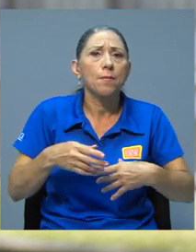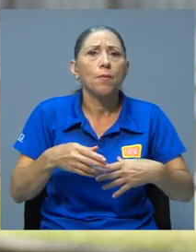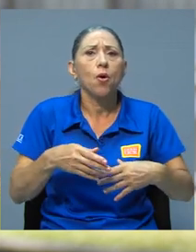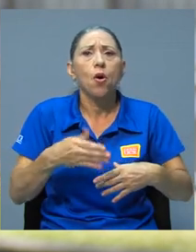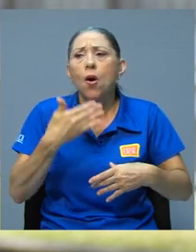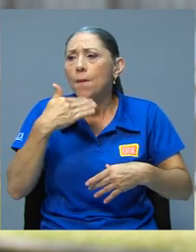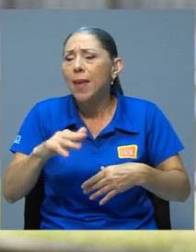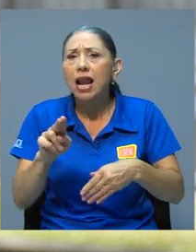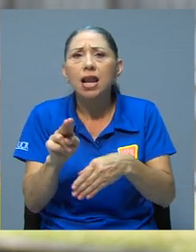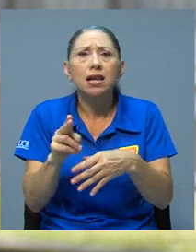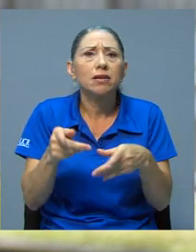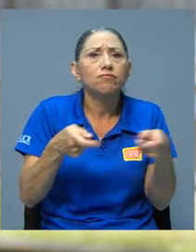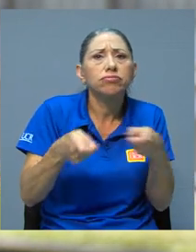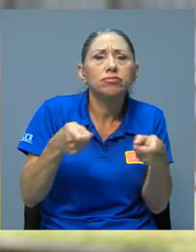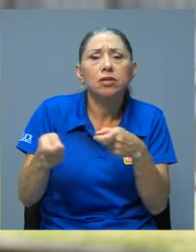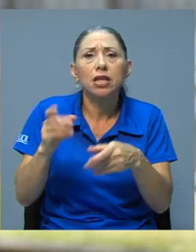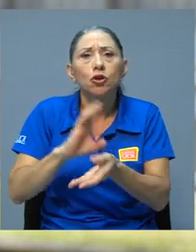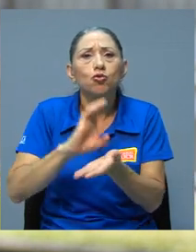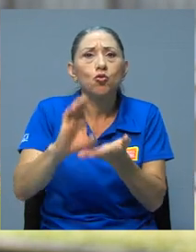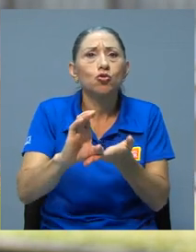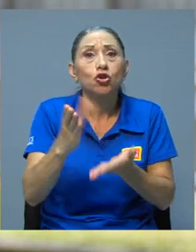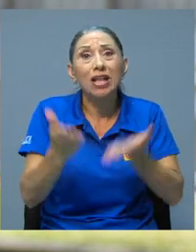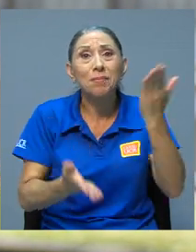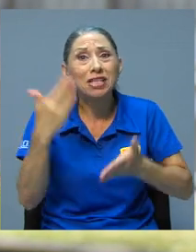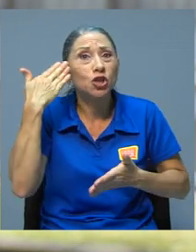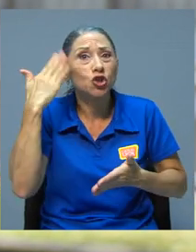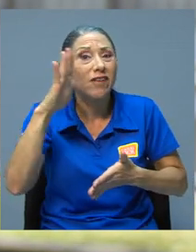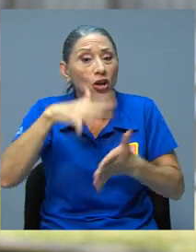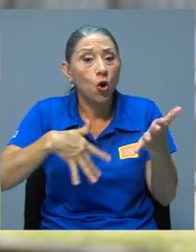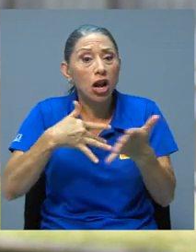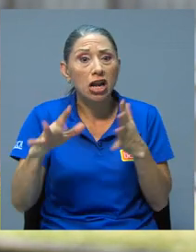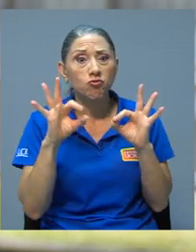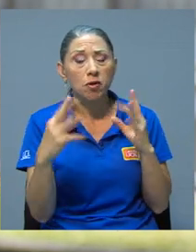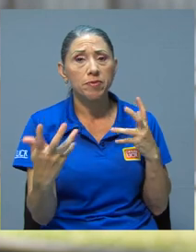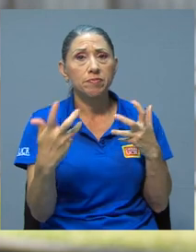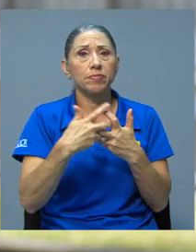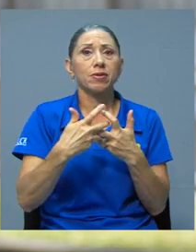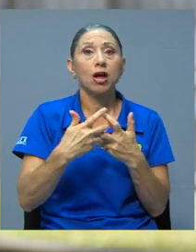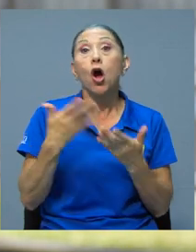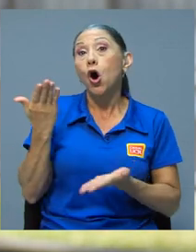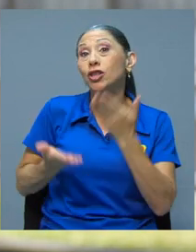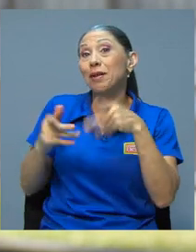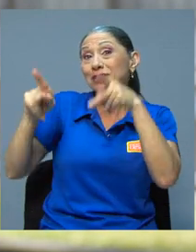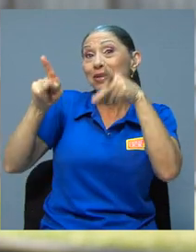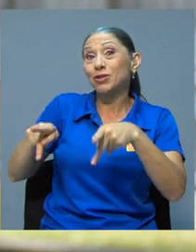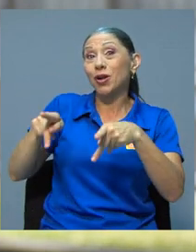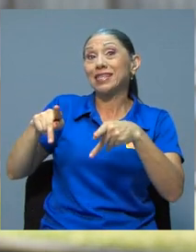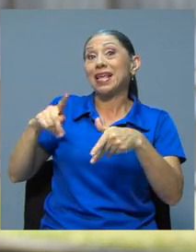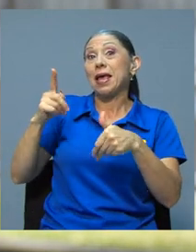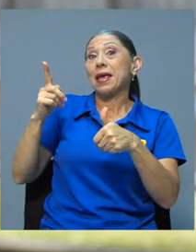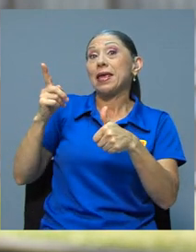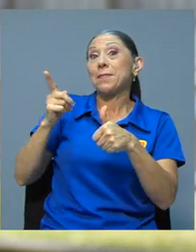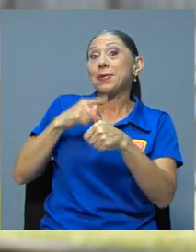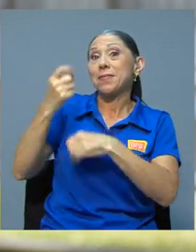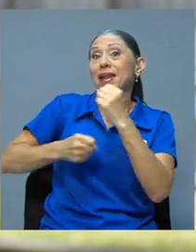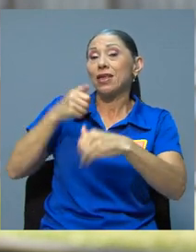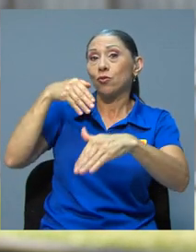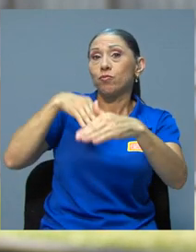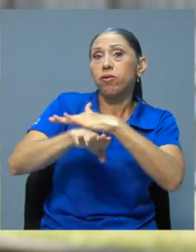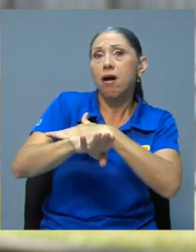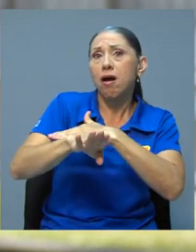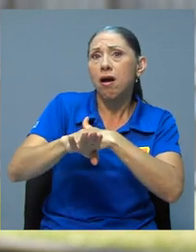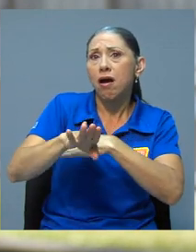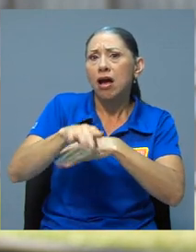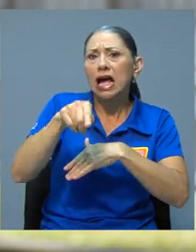no saber cómo hacer un buen horario, por ejemplo, o los muchachos y muchachas de primer ingreso, cómo insertarse a la vida